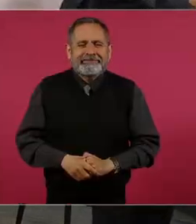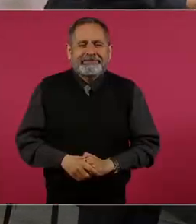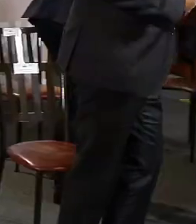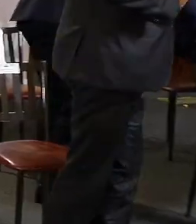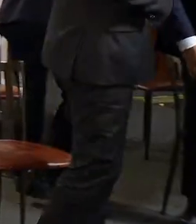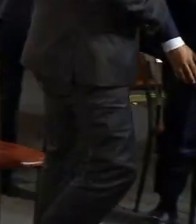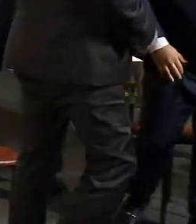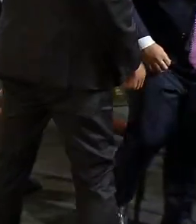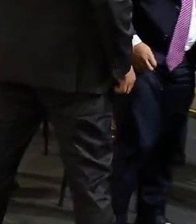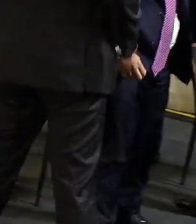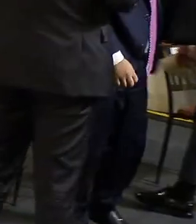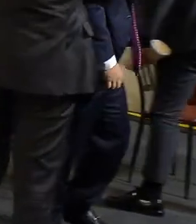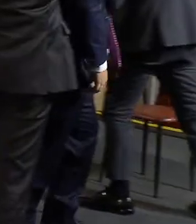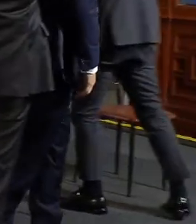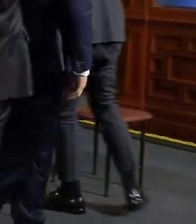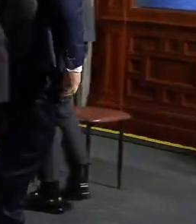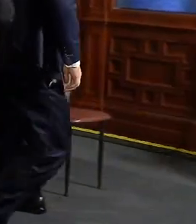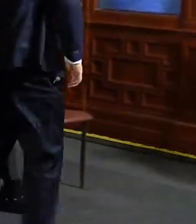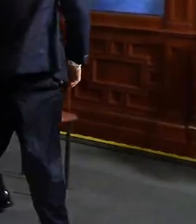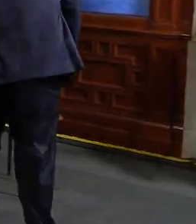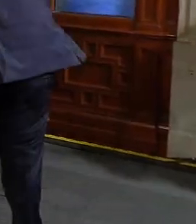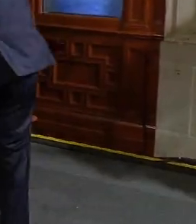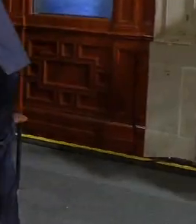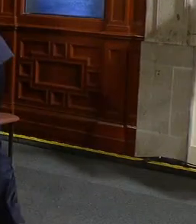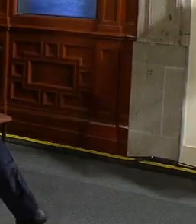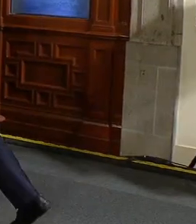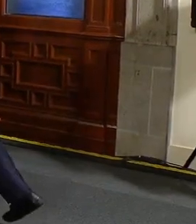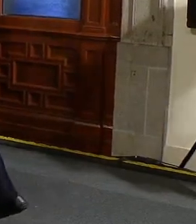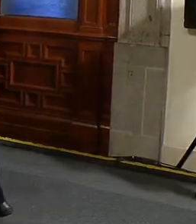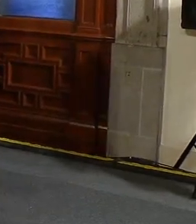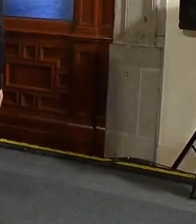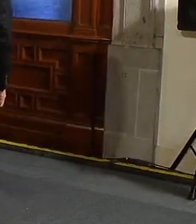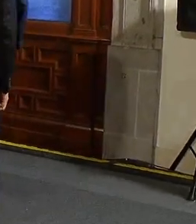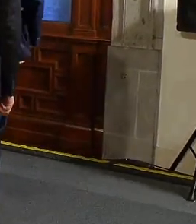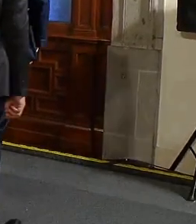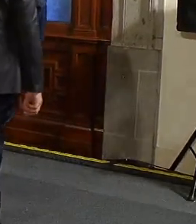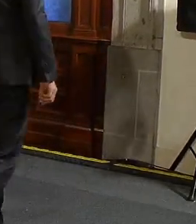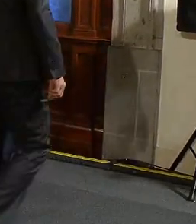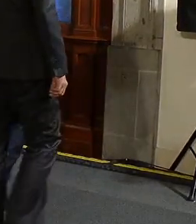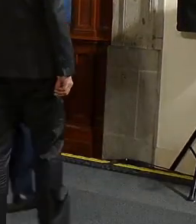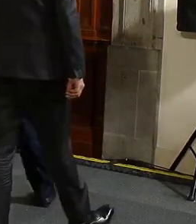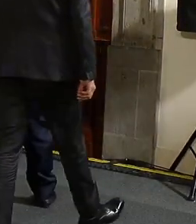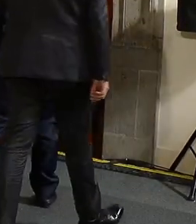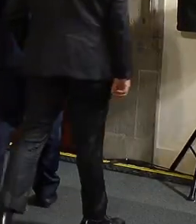Y ya Y ya Gracias.